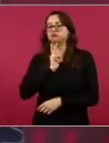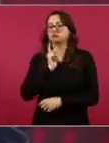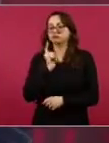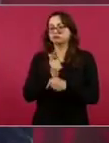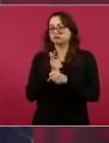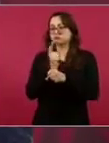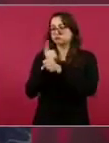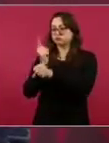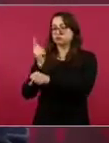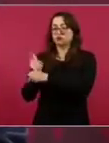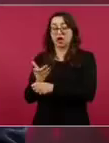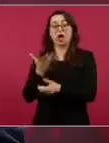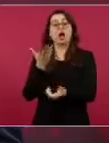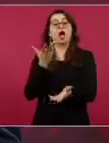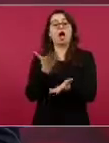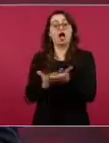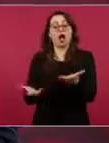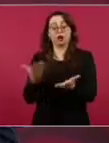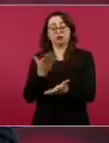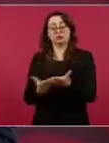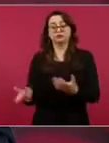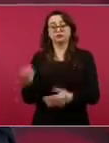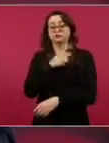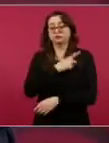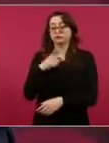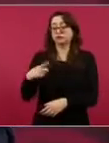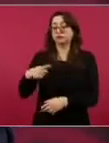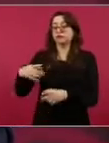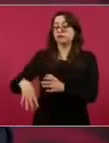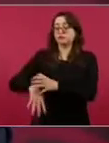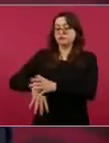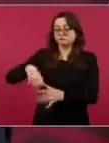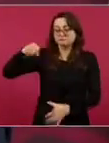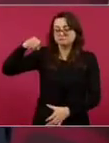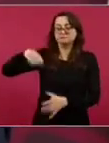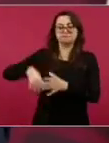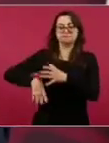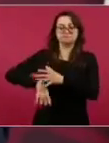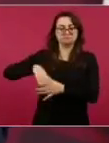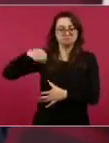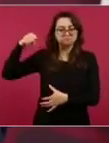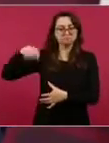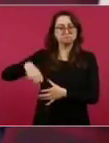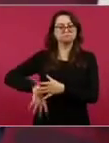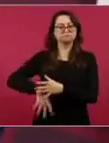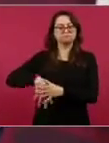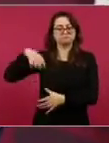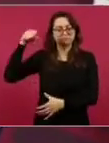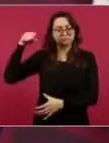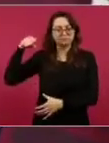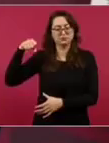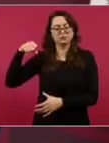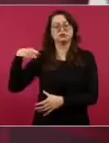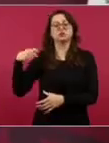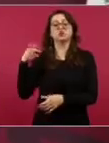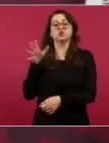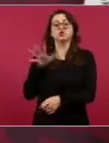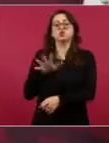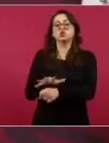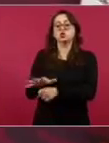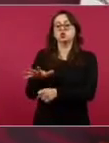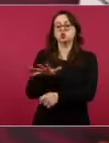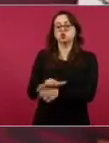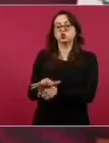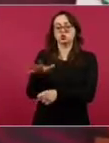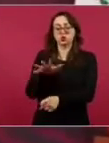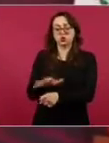lo que se necesita para recuperar lo que se deja de